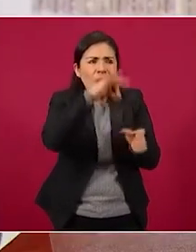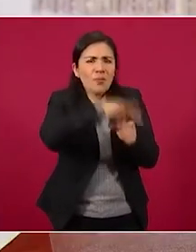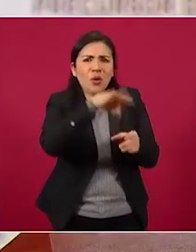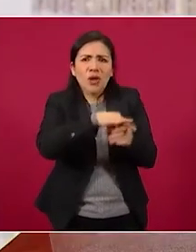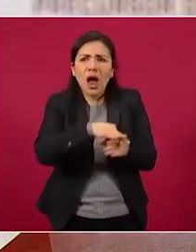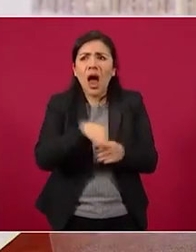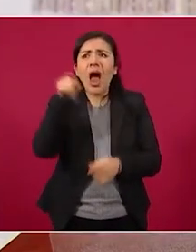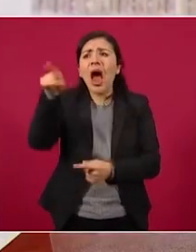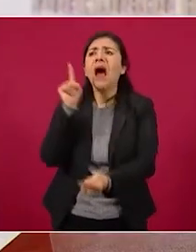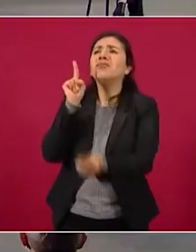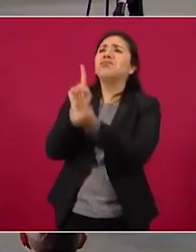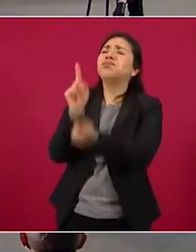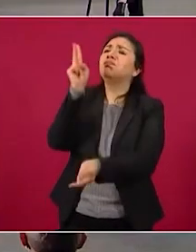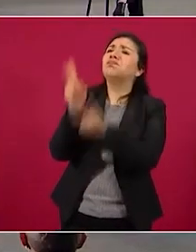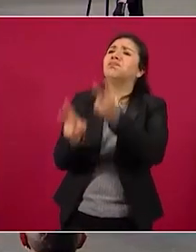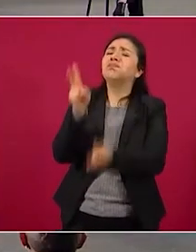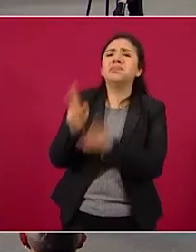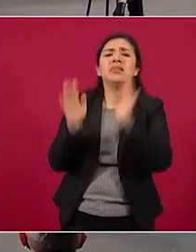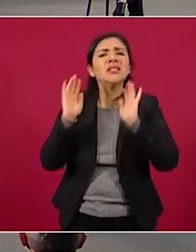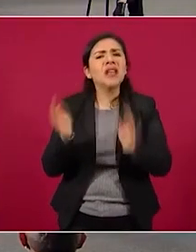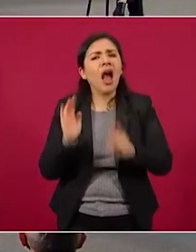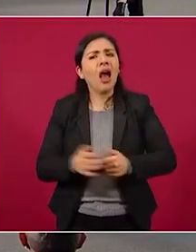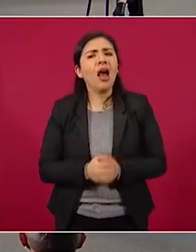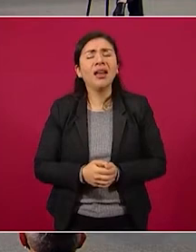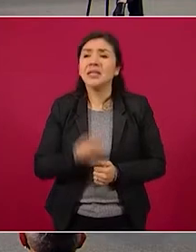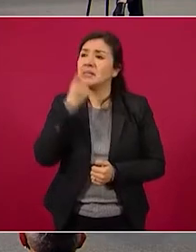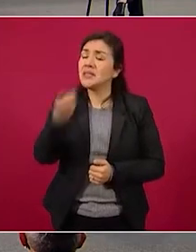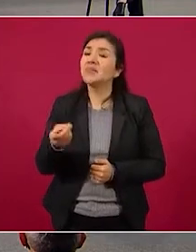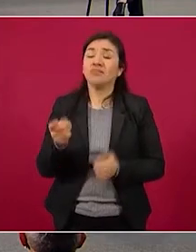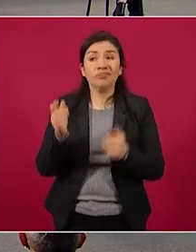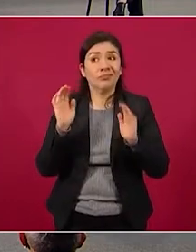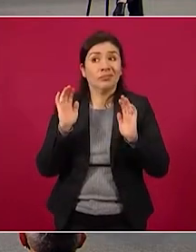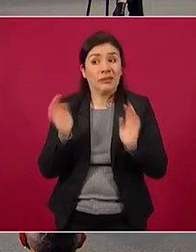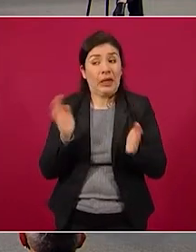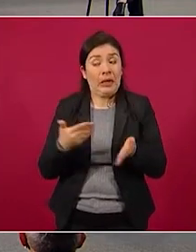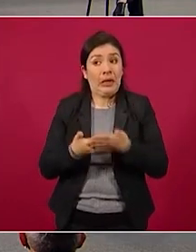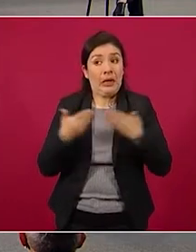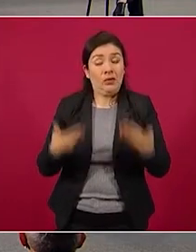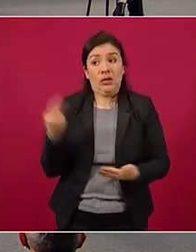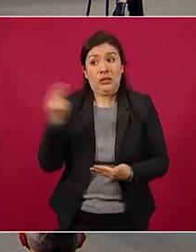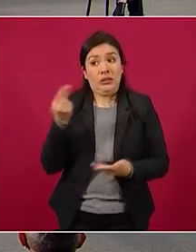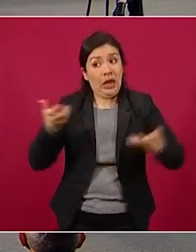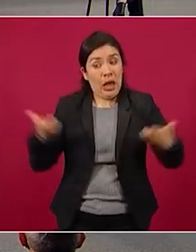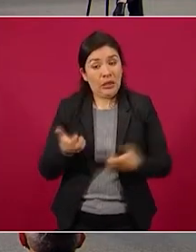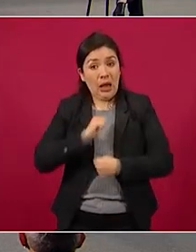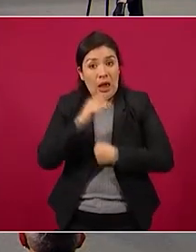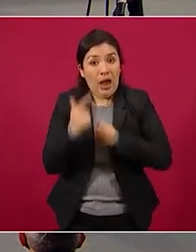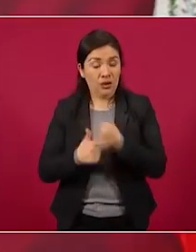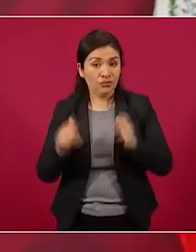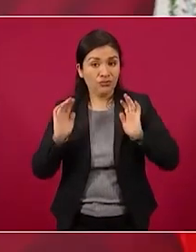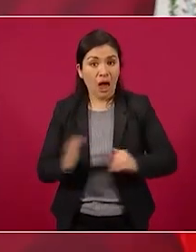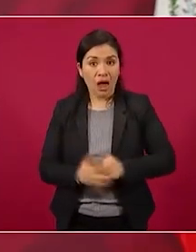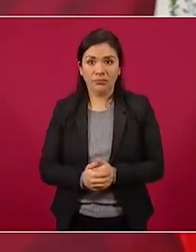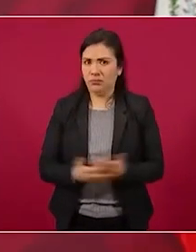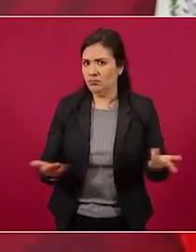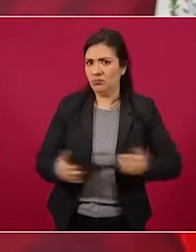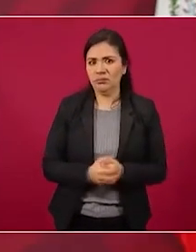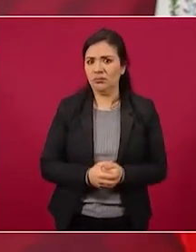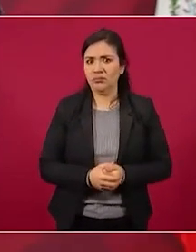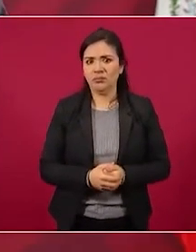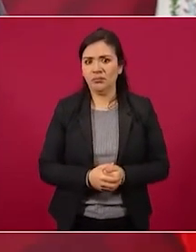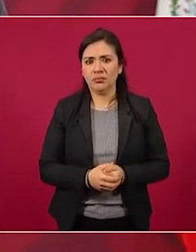diciéndole ya es hora de actuar no puede